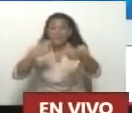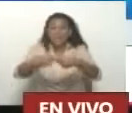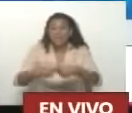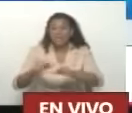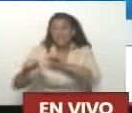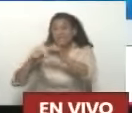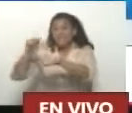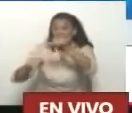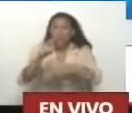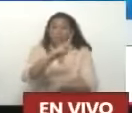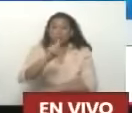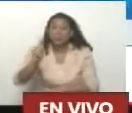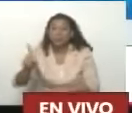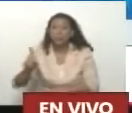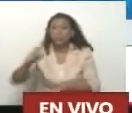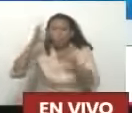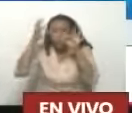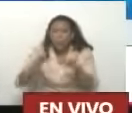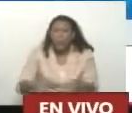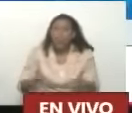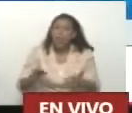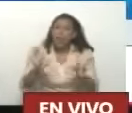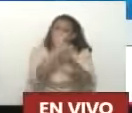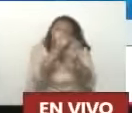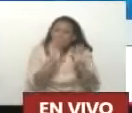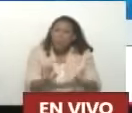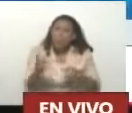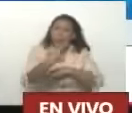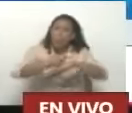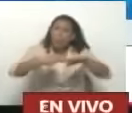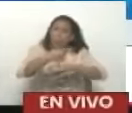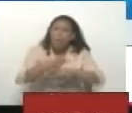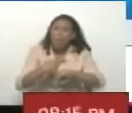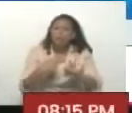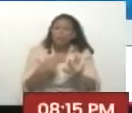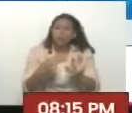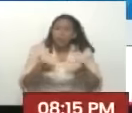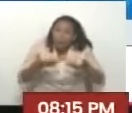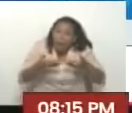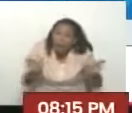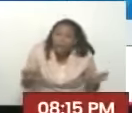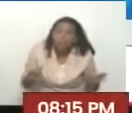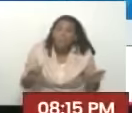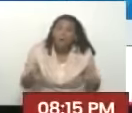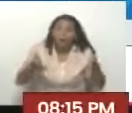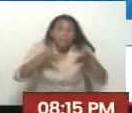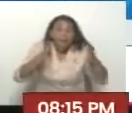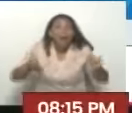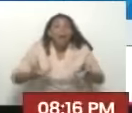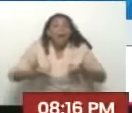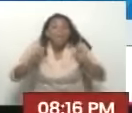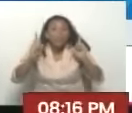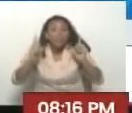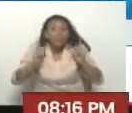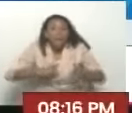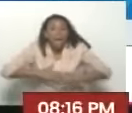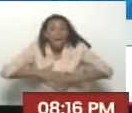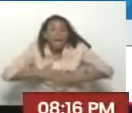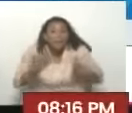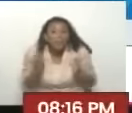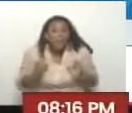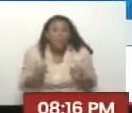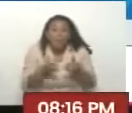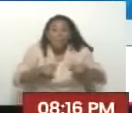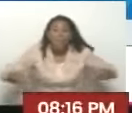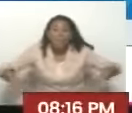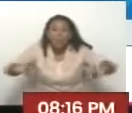Está concebido Con el criterio De un sistema De gobierno Que abra Con amplitud Ilimitada Los